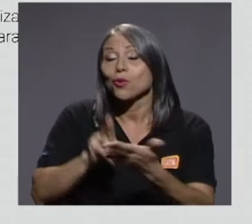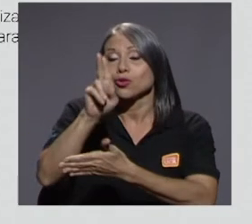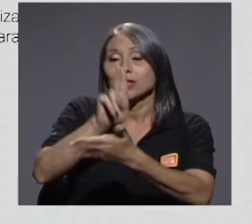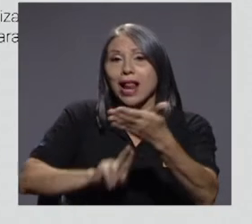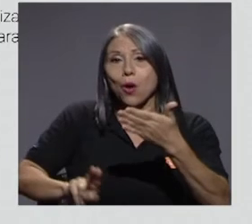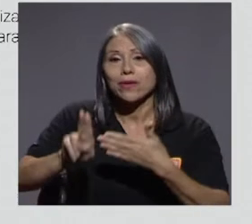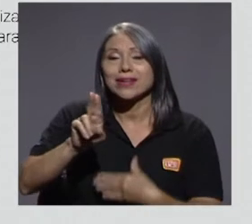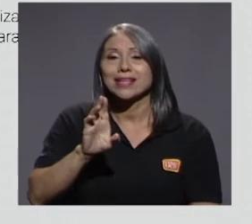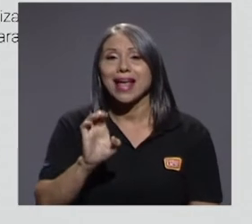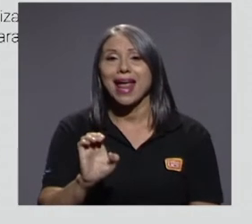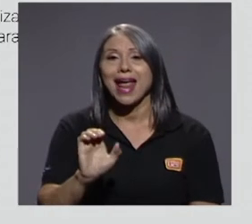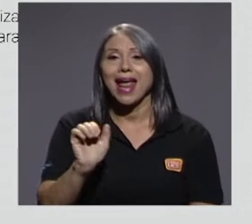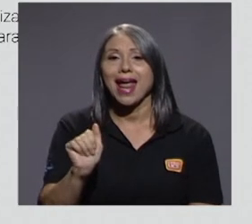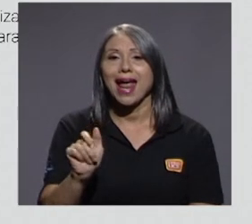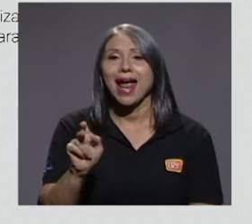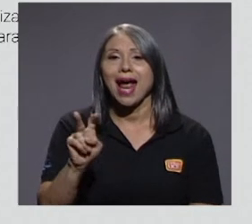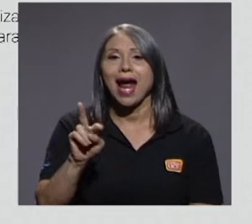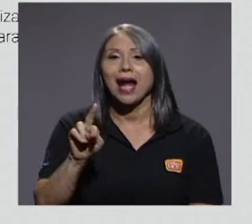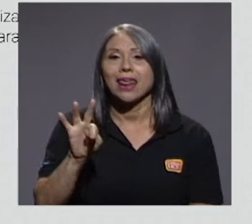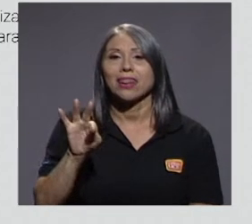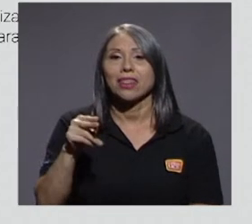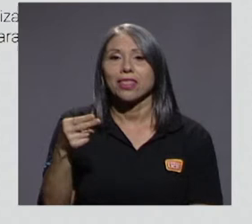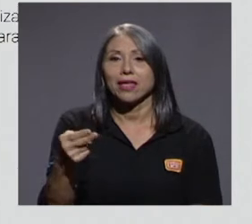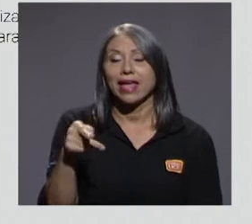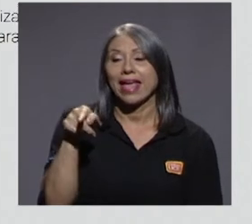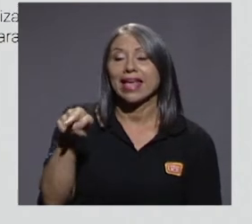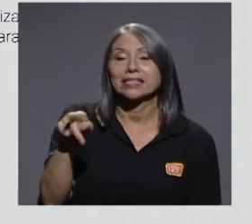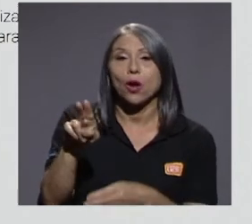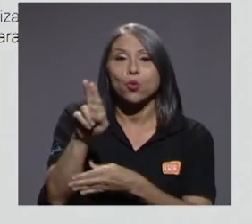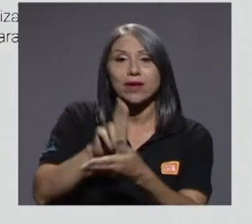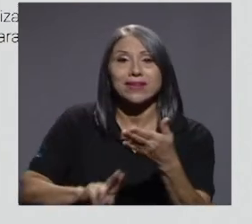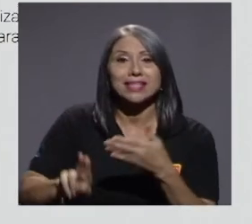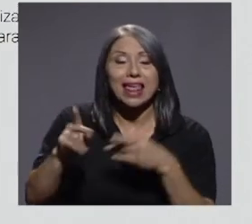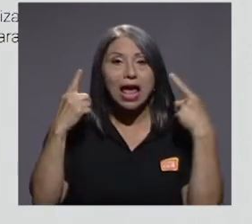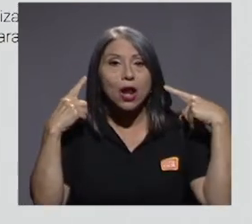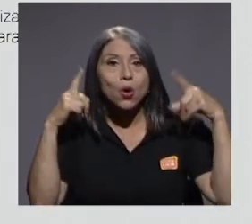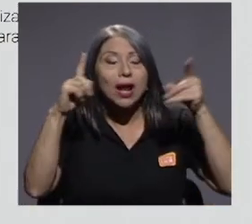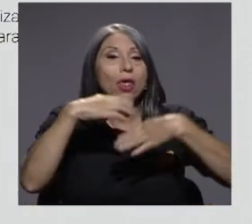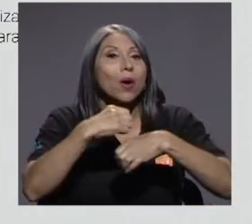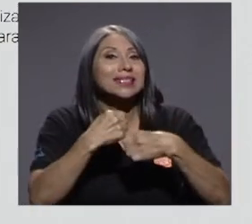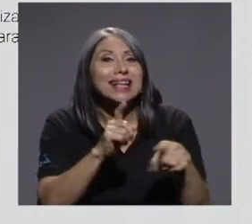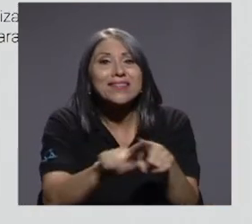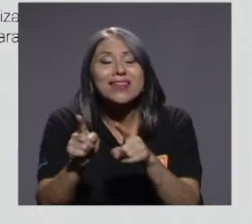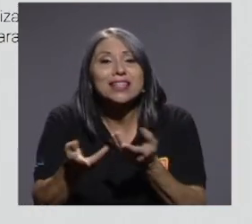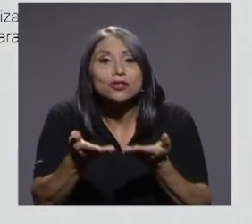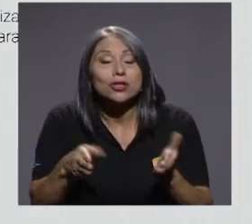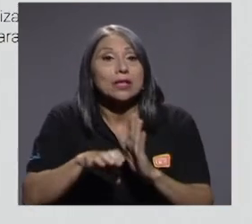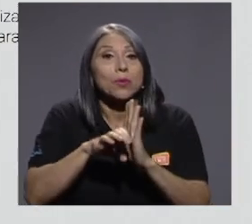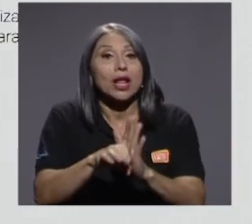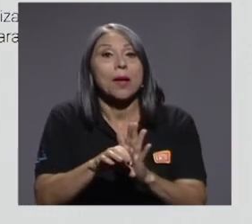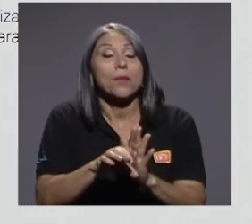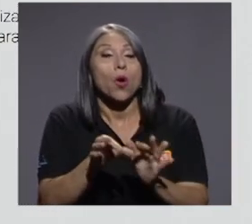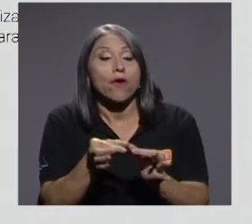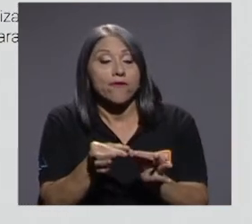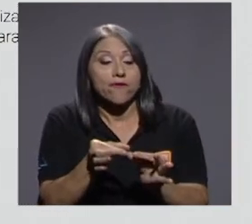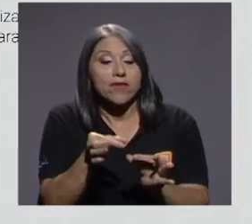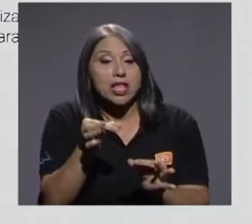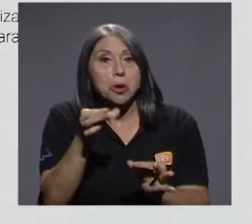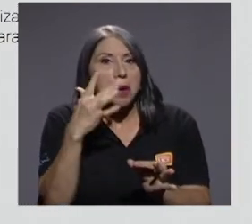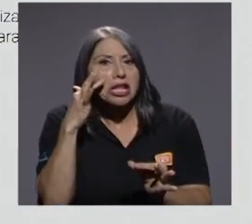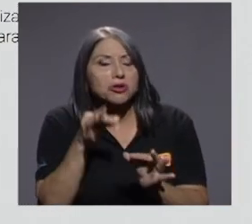es esta universidad que ha logrado crear incluso unos filtros portátiles tipo pajilla que pueden